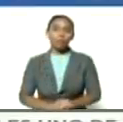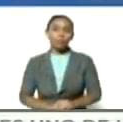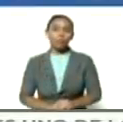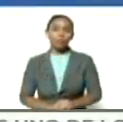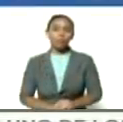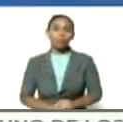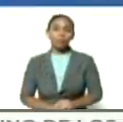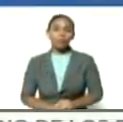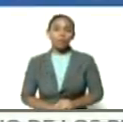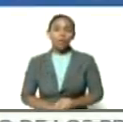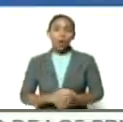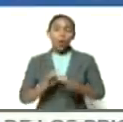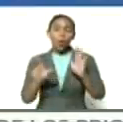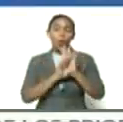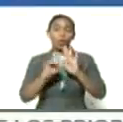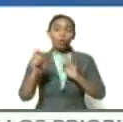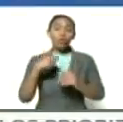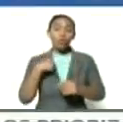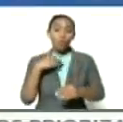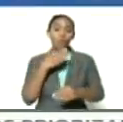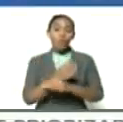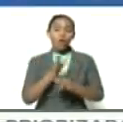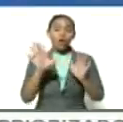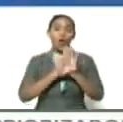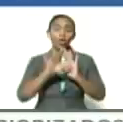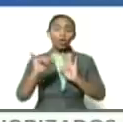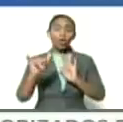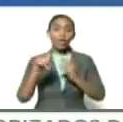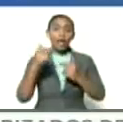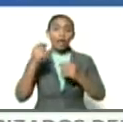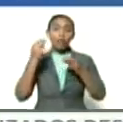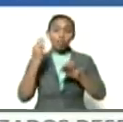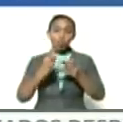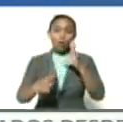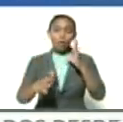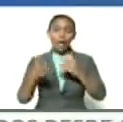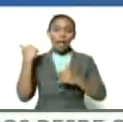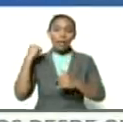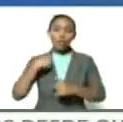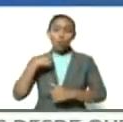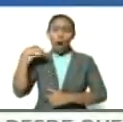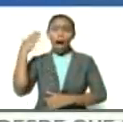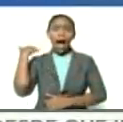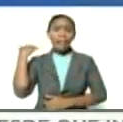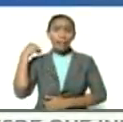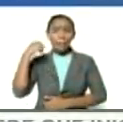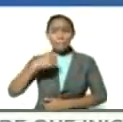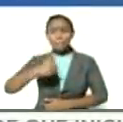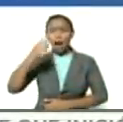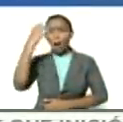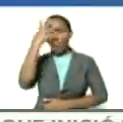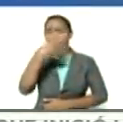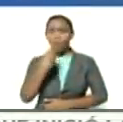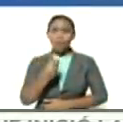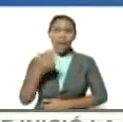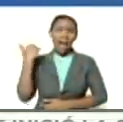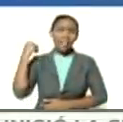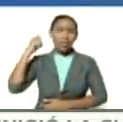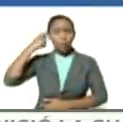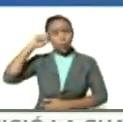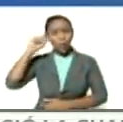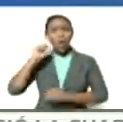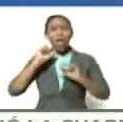es una constitución yo fui constituyente afortunadamente estaba más joven que ahora tenía